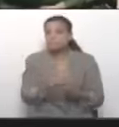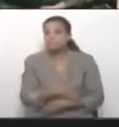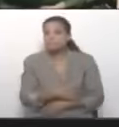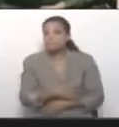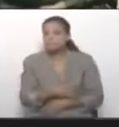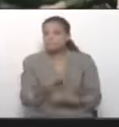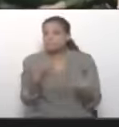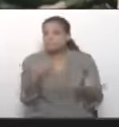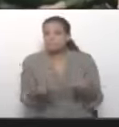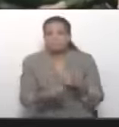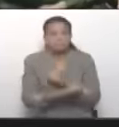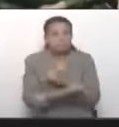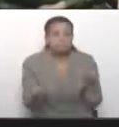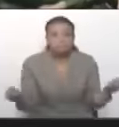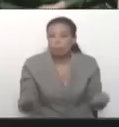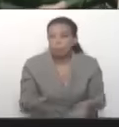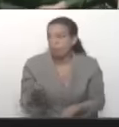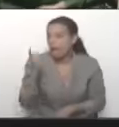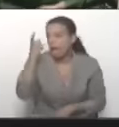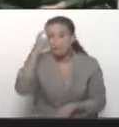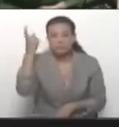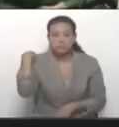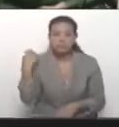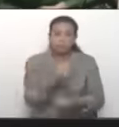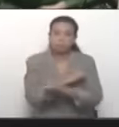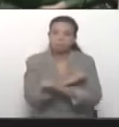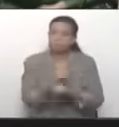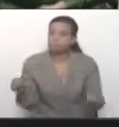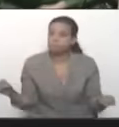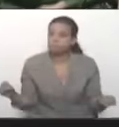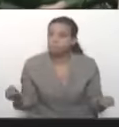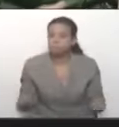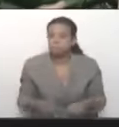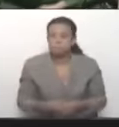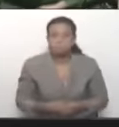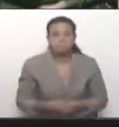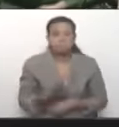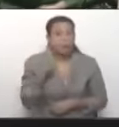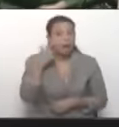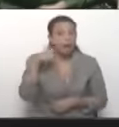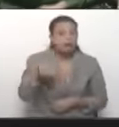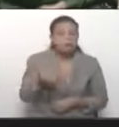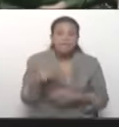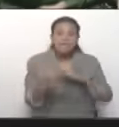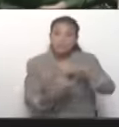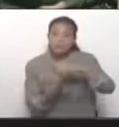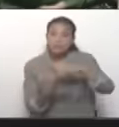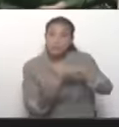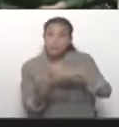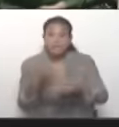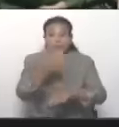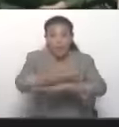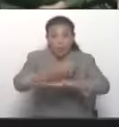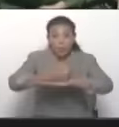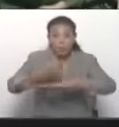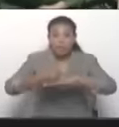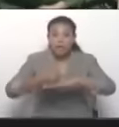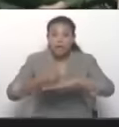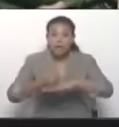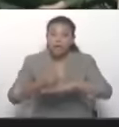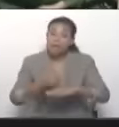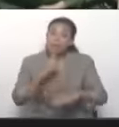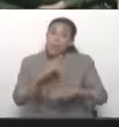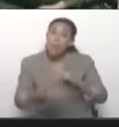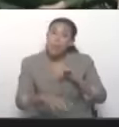consumado un fraude en el día de ayer, lo que diría es que allí están las instituciones, las autoridades. El fraude es un